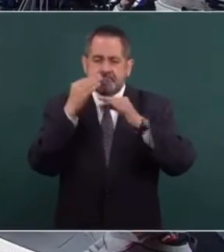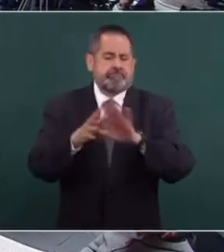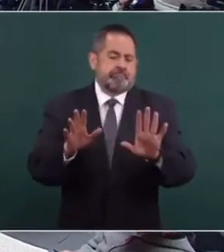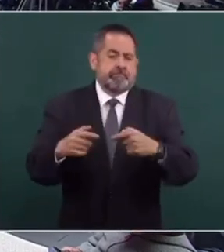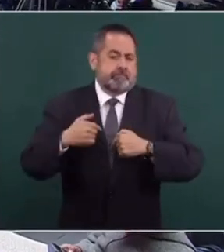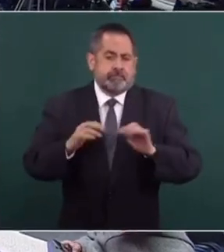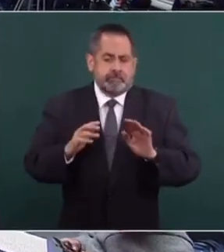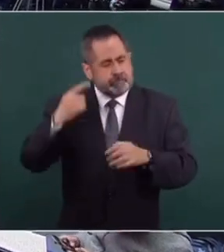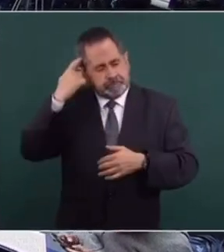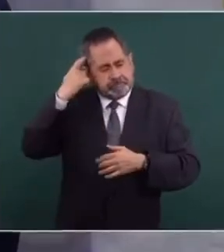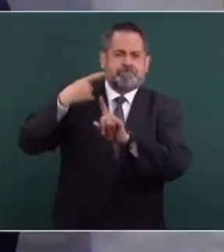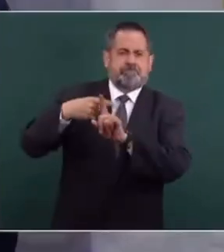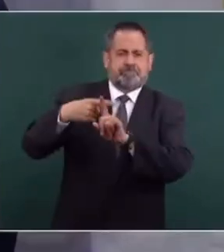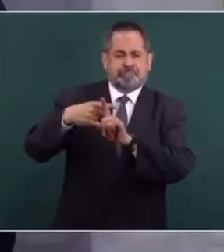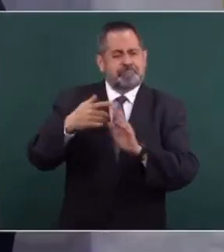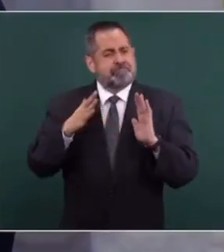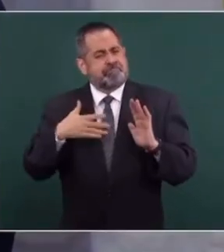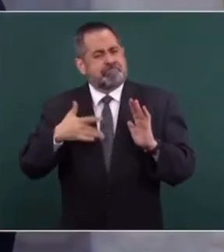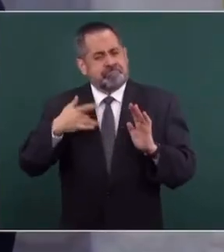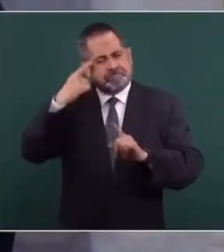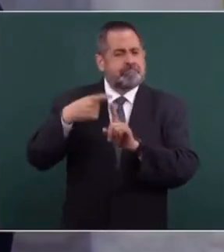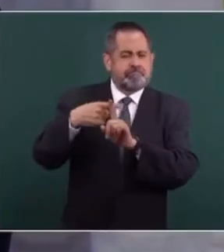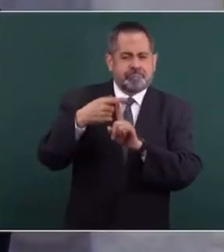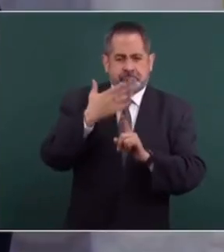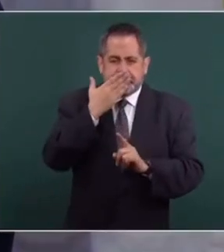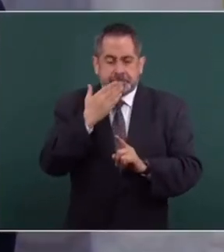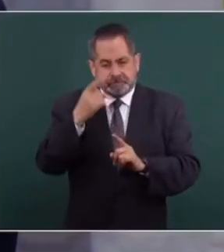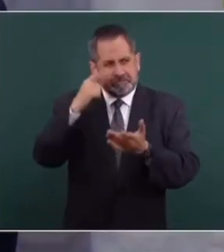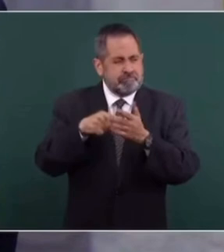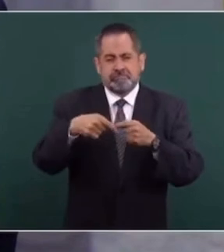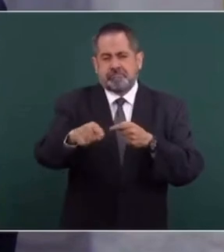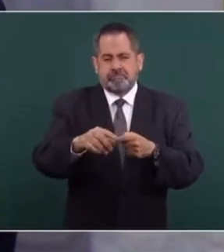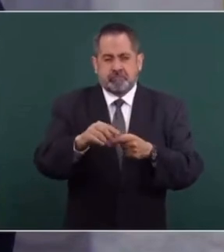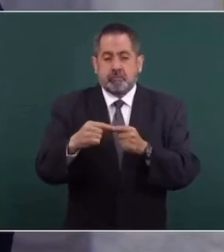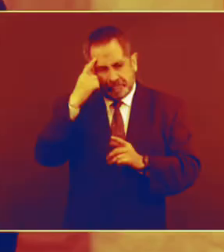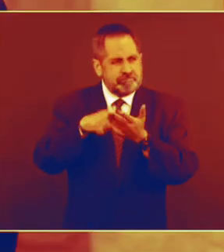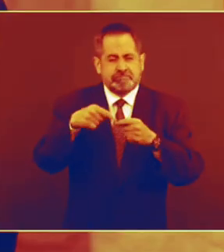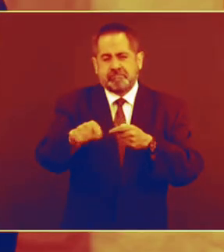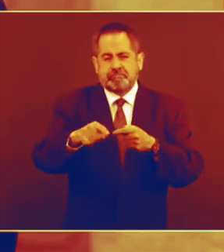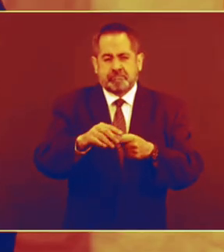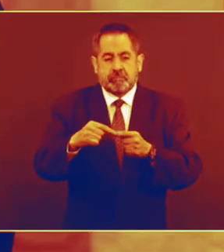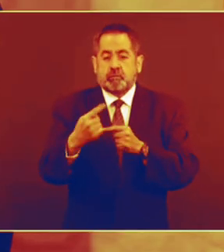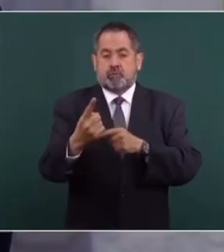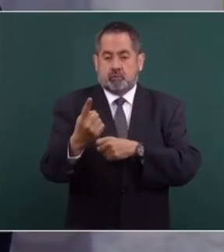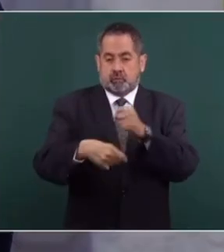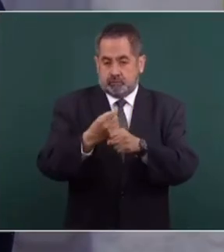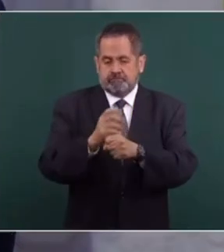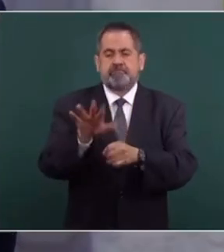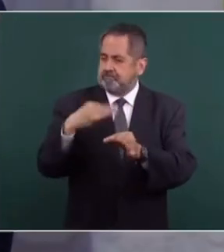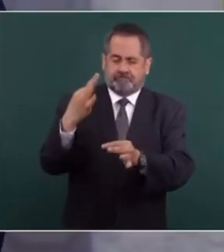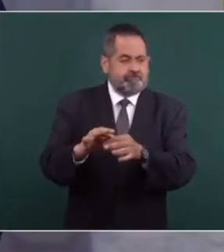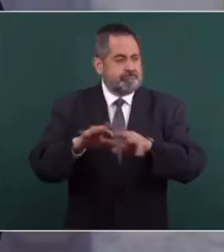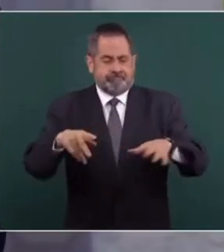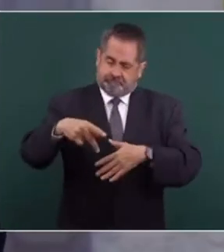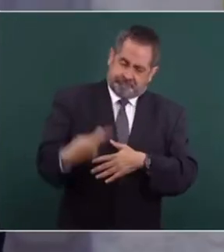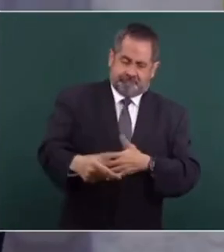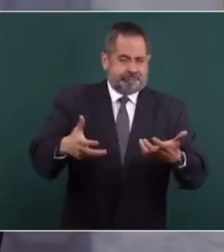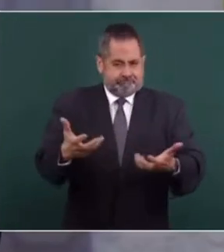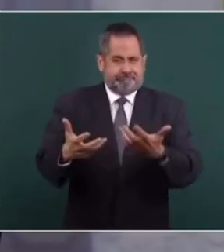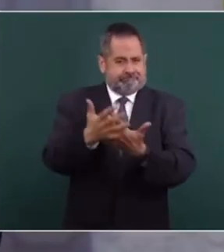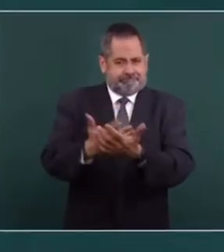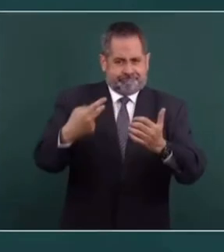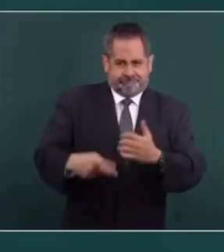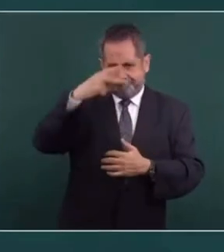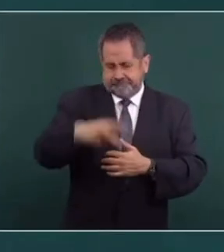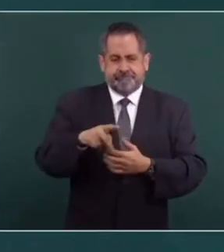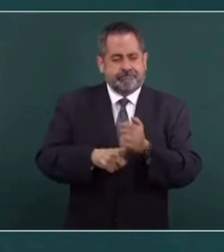Yo estoy optimista y creo que vamos a poder tener ya esa vacuna para el año próximo, para el año próximo, ya la vacuna hecha en México,